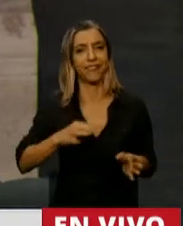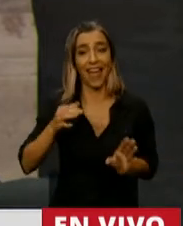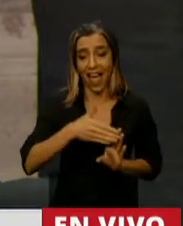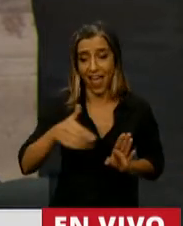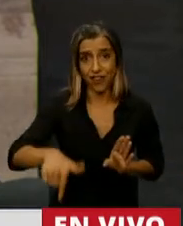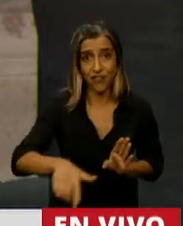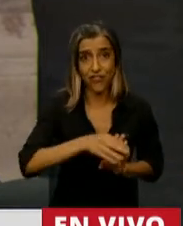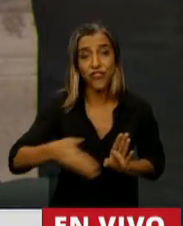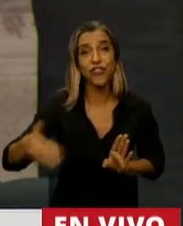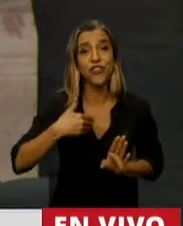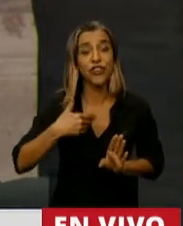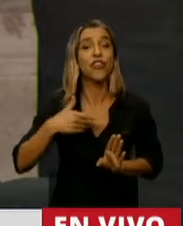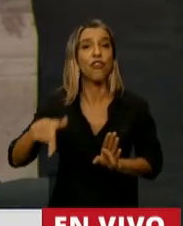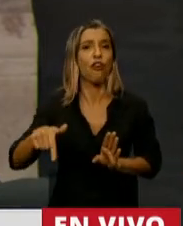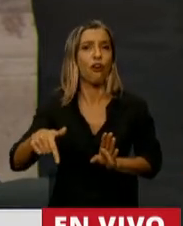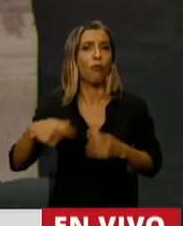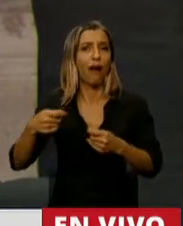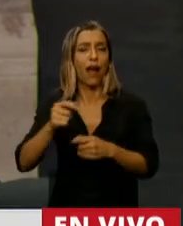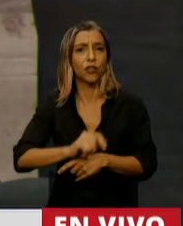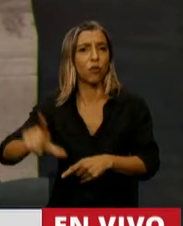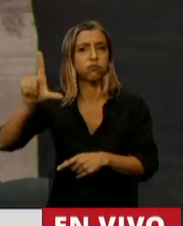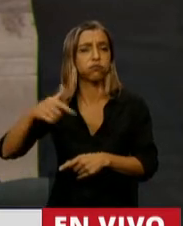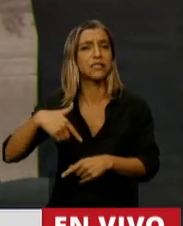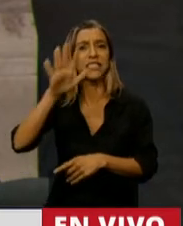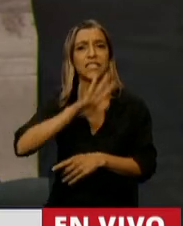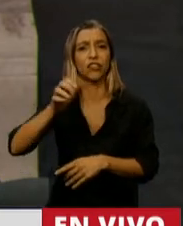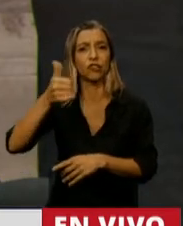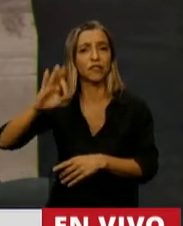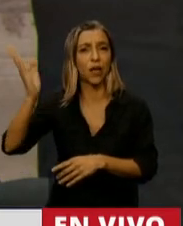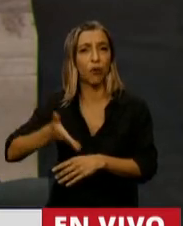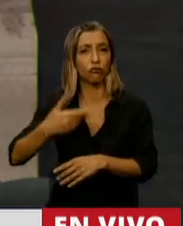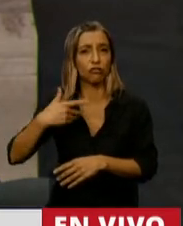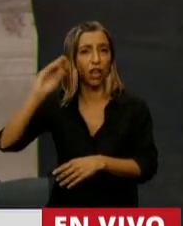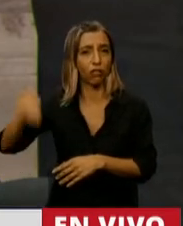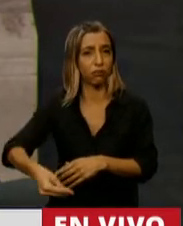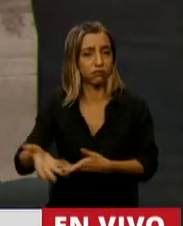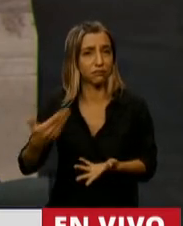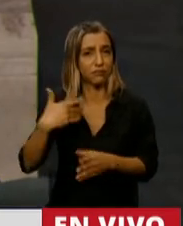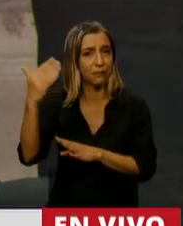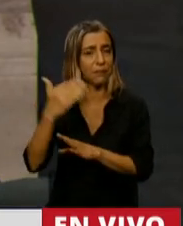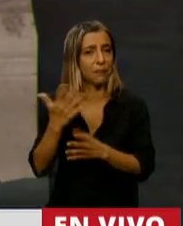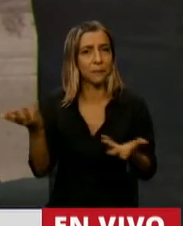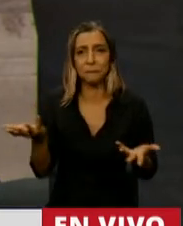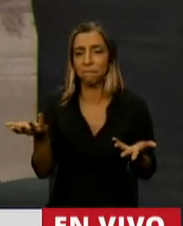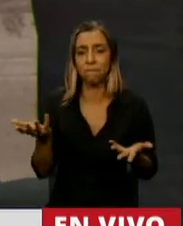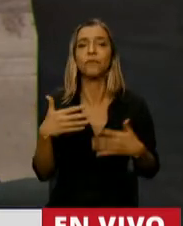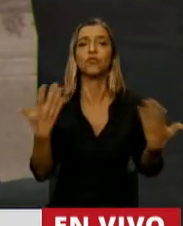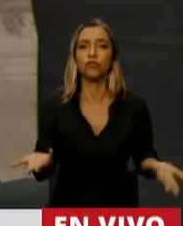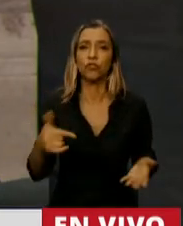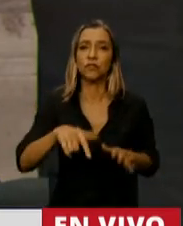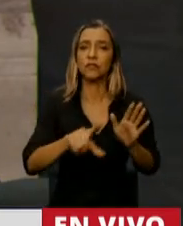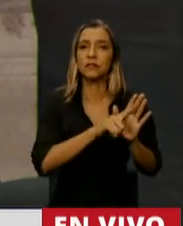déficit cerrará en un 560% en nuestro país. Entonces, ¿esta ley